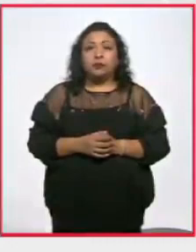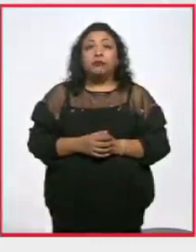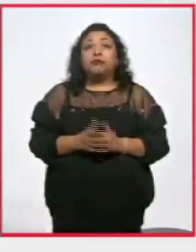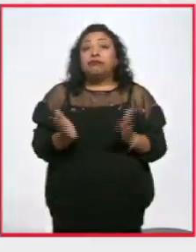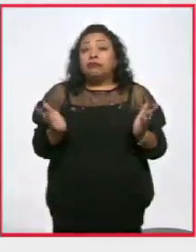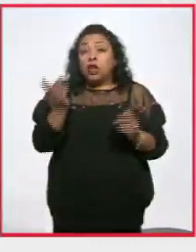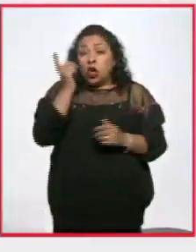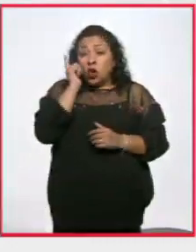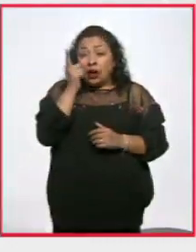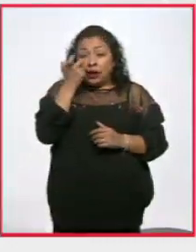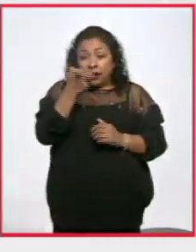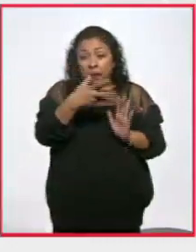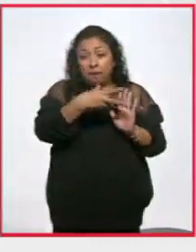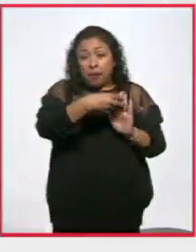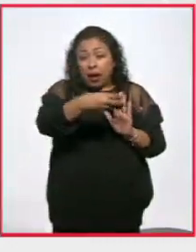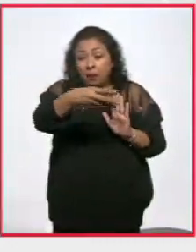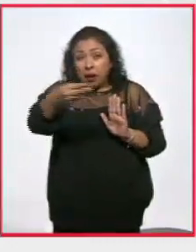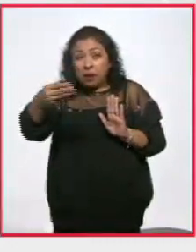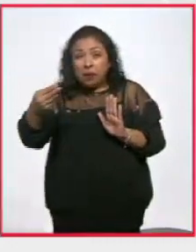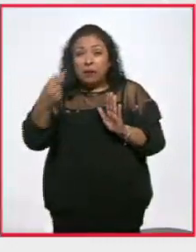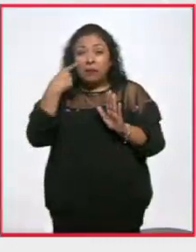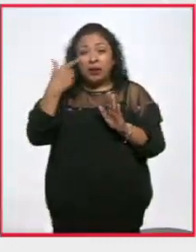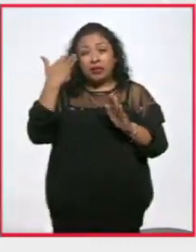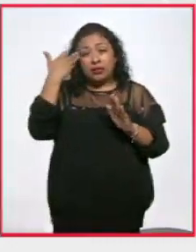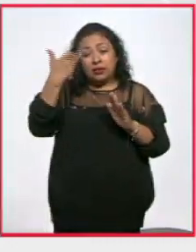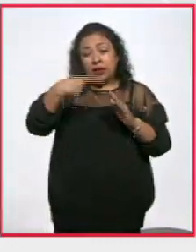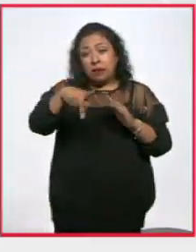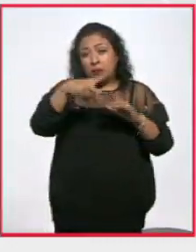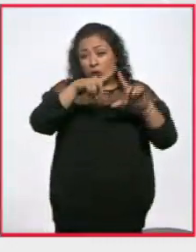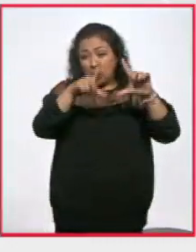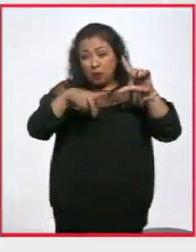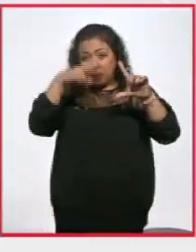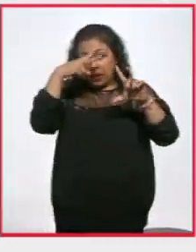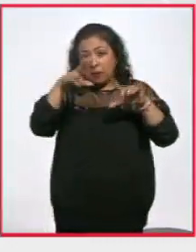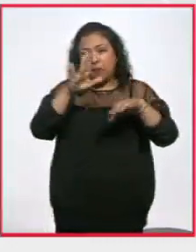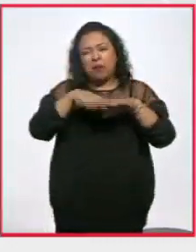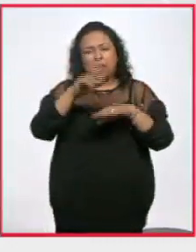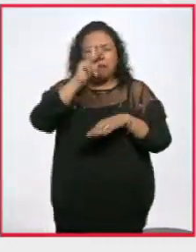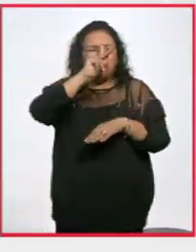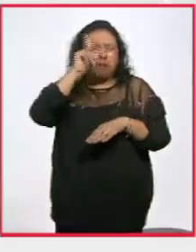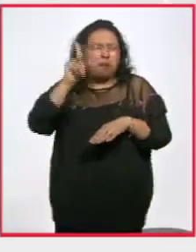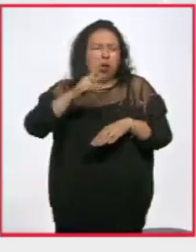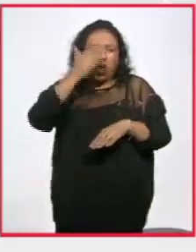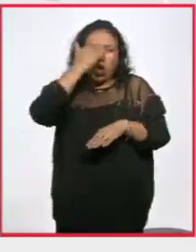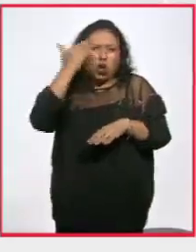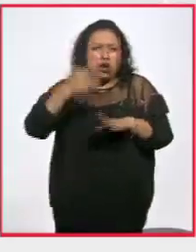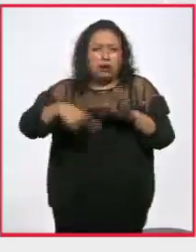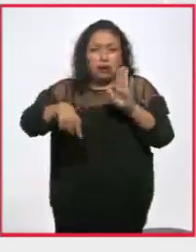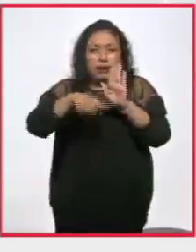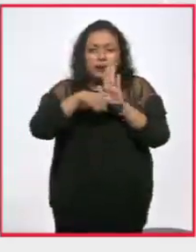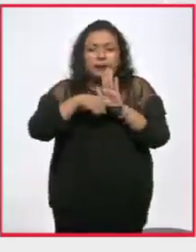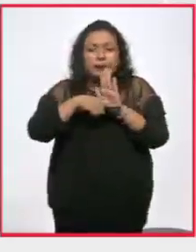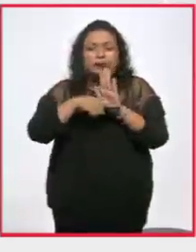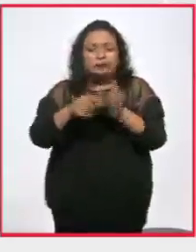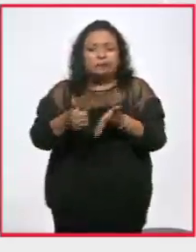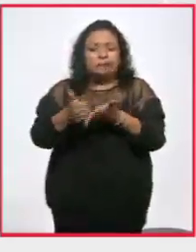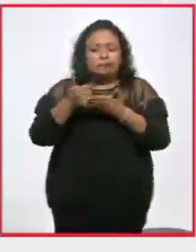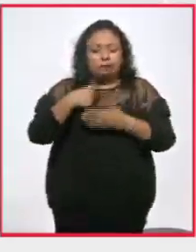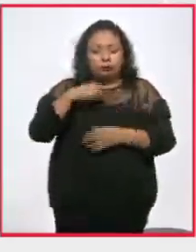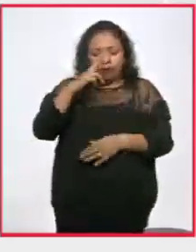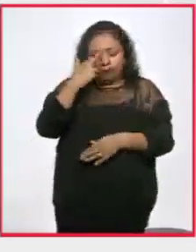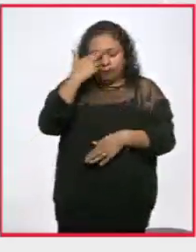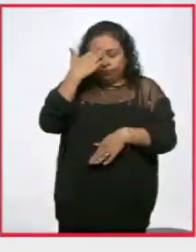Ojalá que este eco, esta circularidad del tiempo mexicano, sobre todo en sus peores atributos, nos sirva de recordatorio